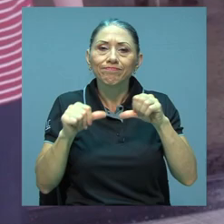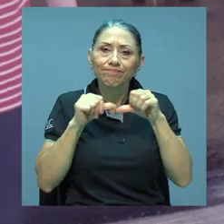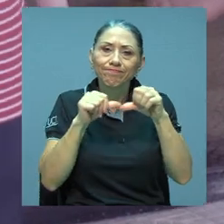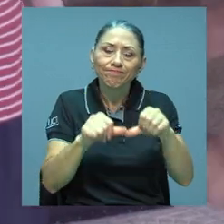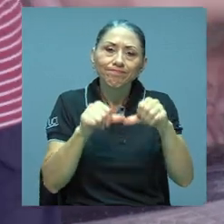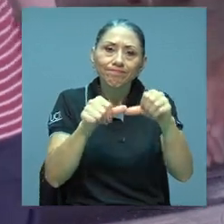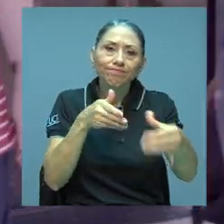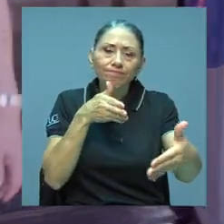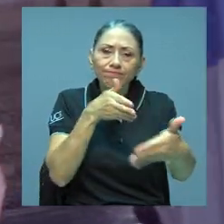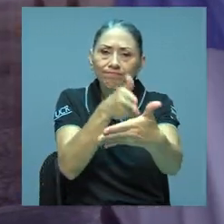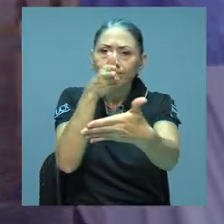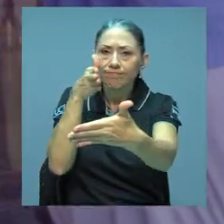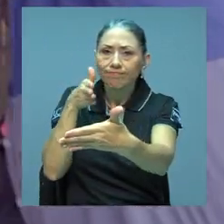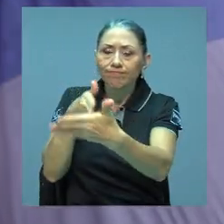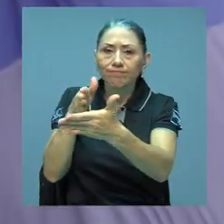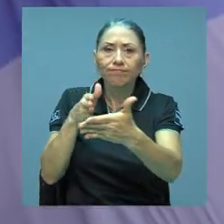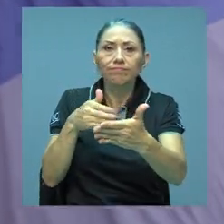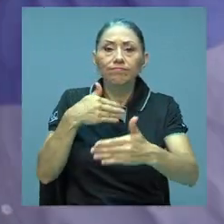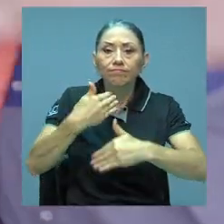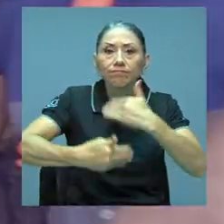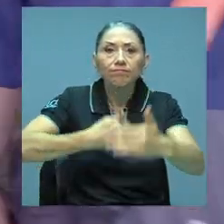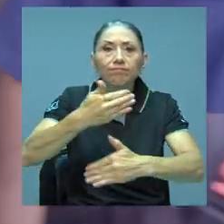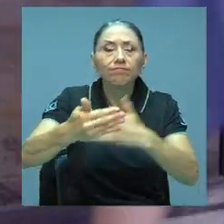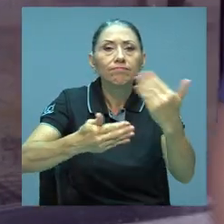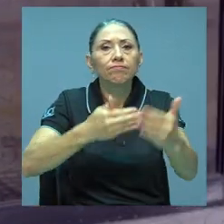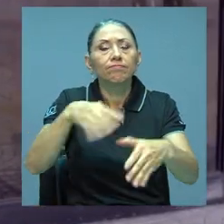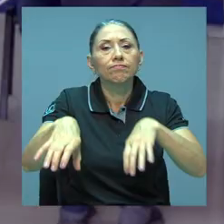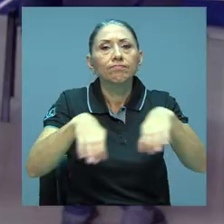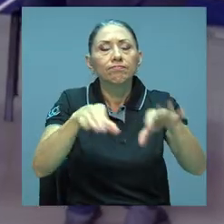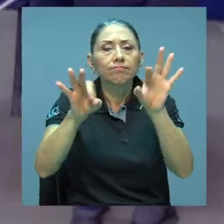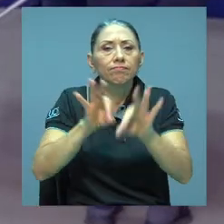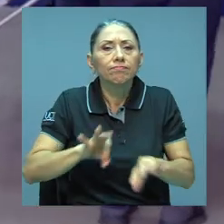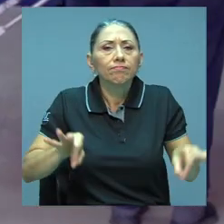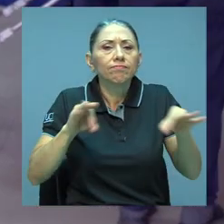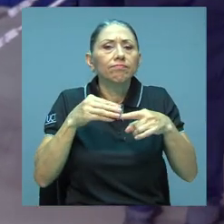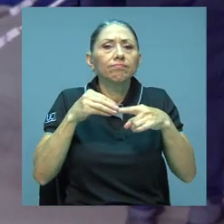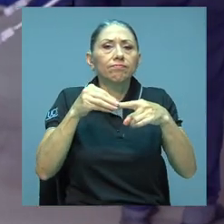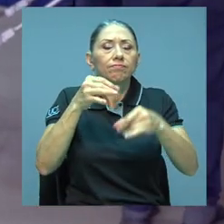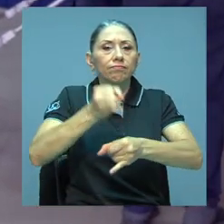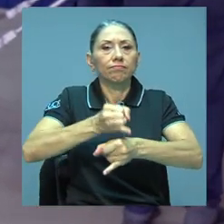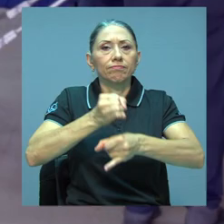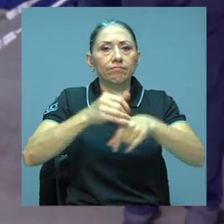continúan afectando el desarrollo de actividades sustantivas de la institución.